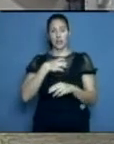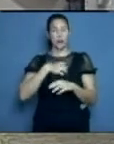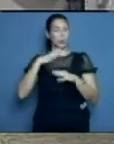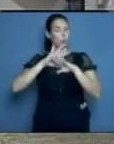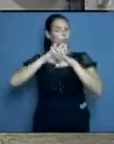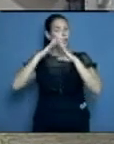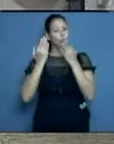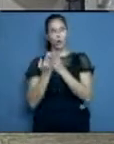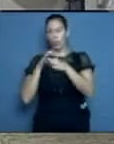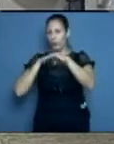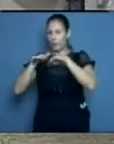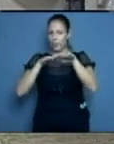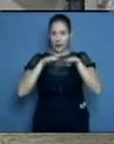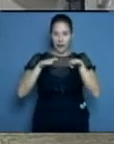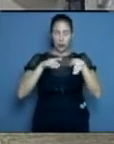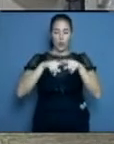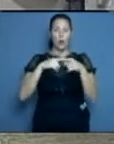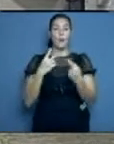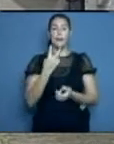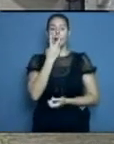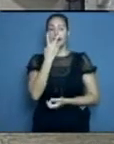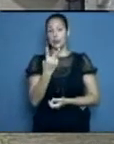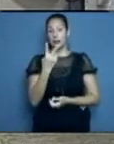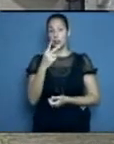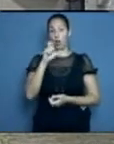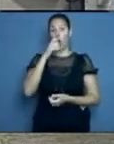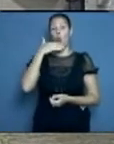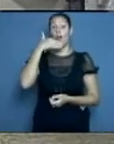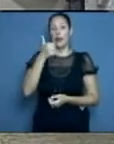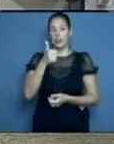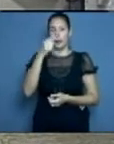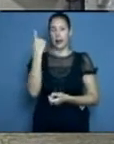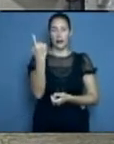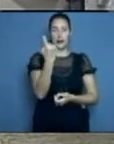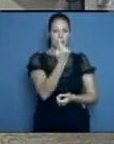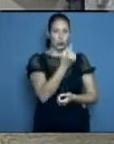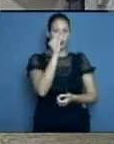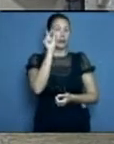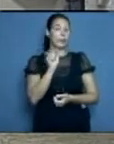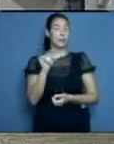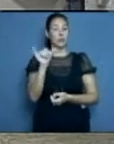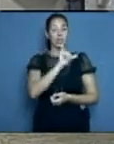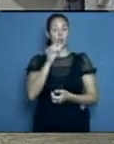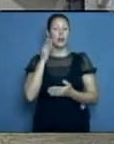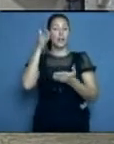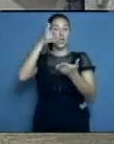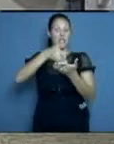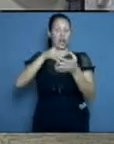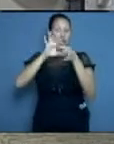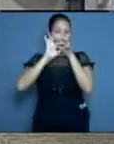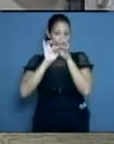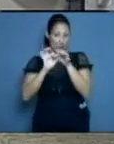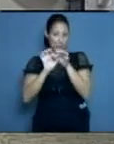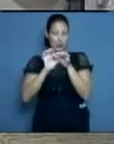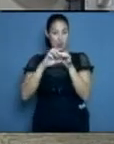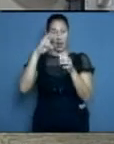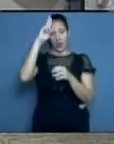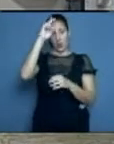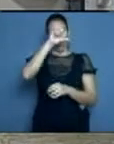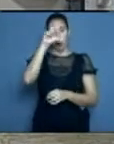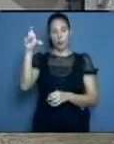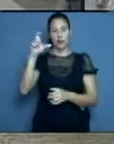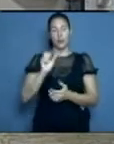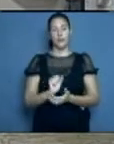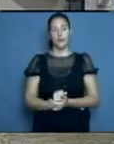tratamiento y la atención de alta calidad a estas personas con forma grave en la enfermedad, en unidad de cuidado intermedio y la unidad de cuidado intensivo.